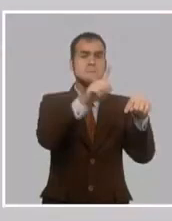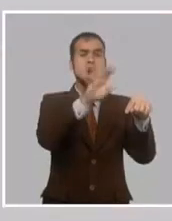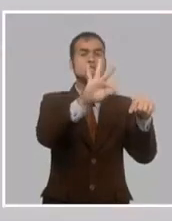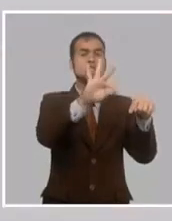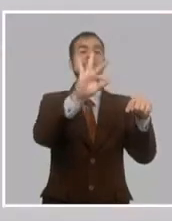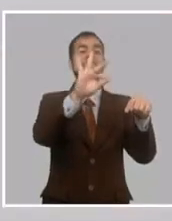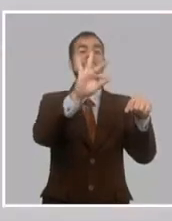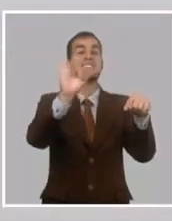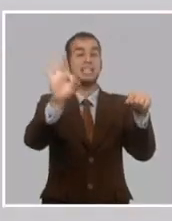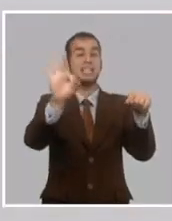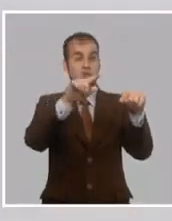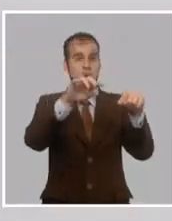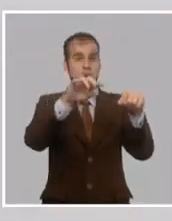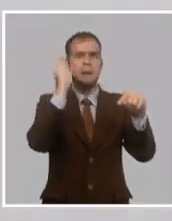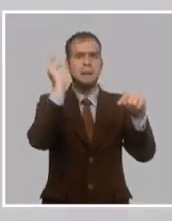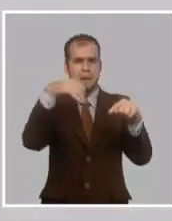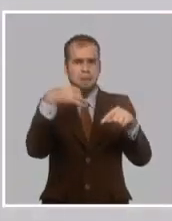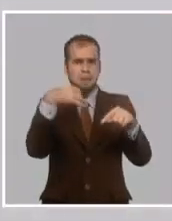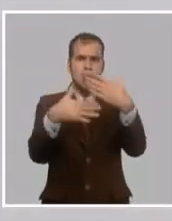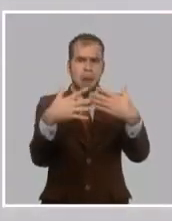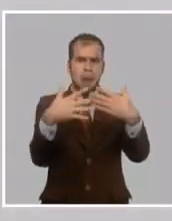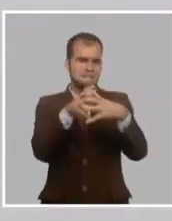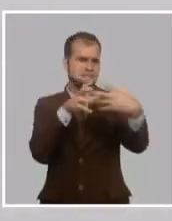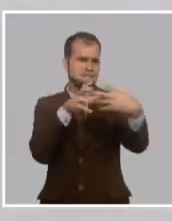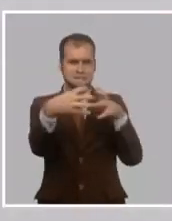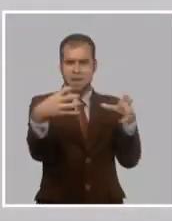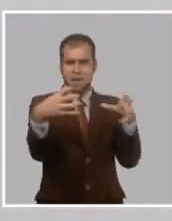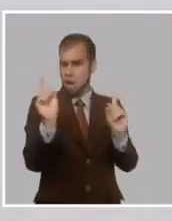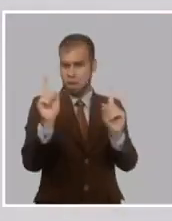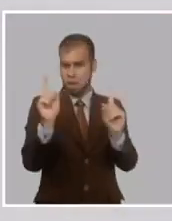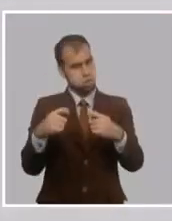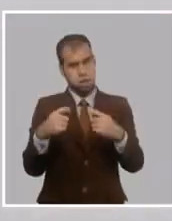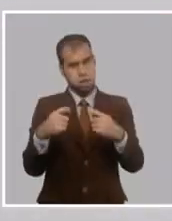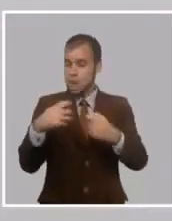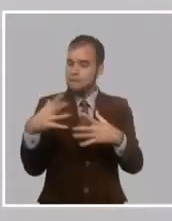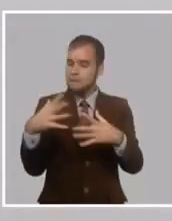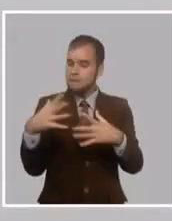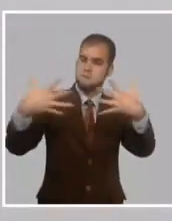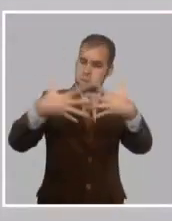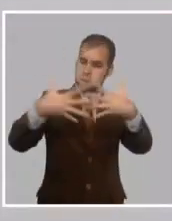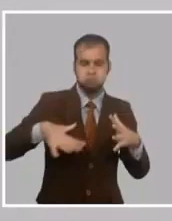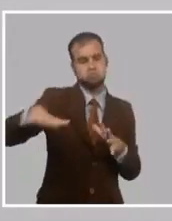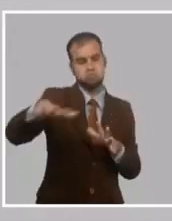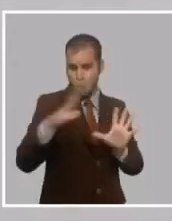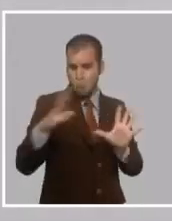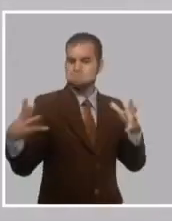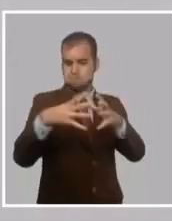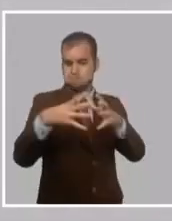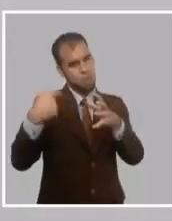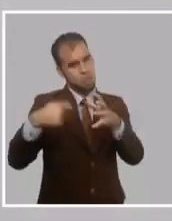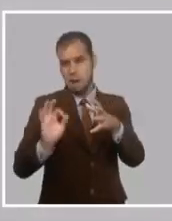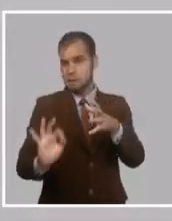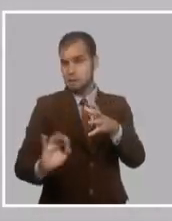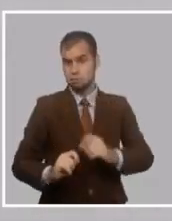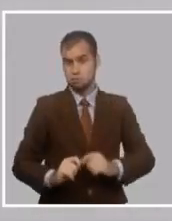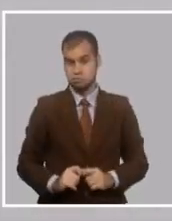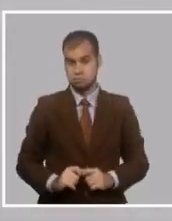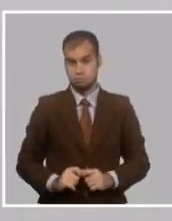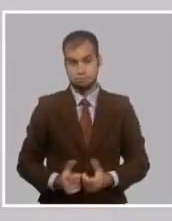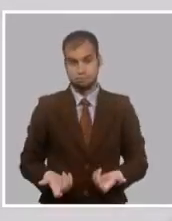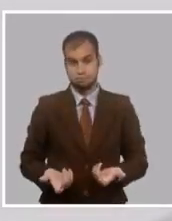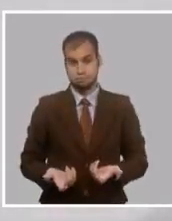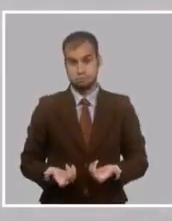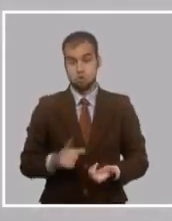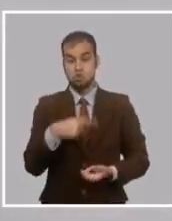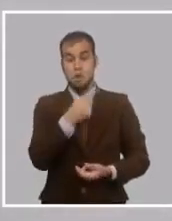porque produciría ante nuevo también eso que él dijo, que más que perder la guerra, lo que nosotros dejamos caer el sable, dejamos